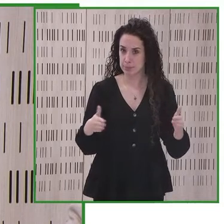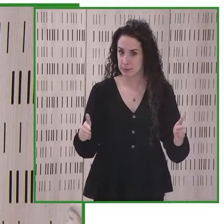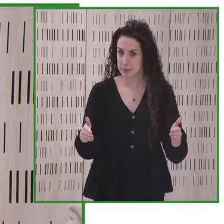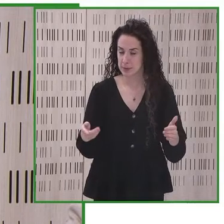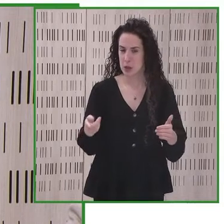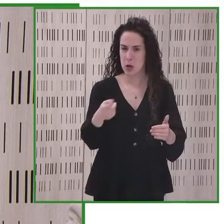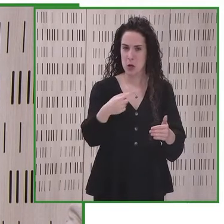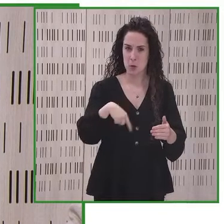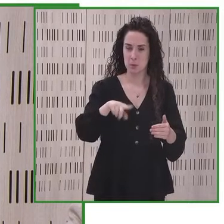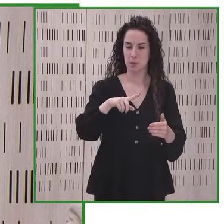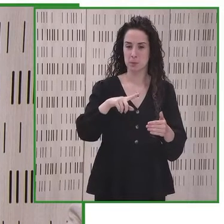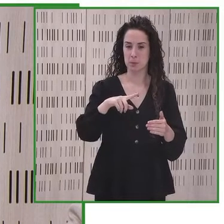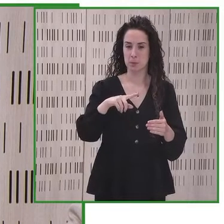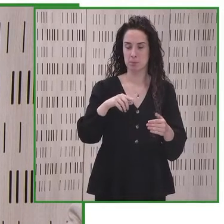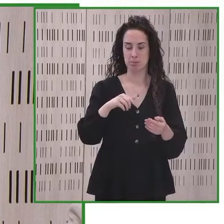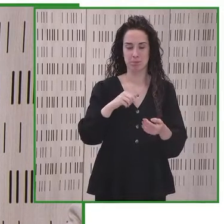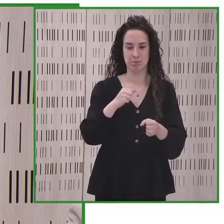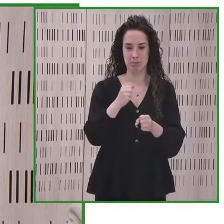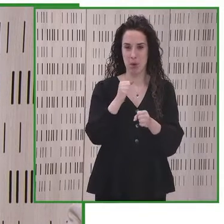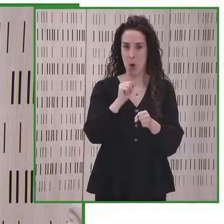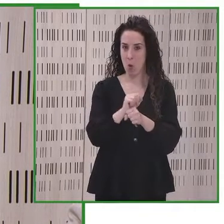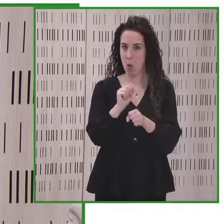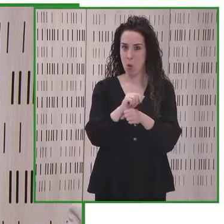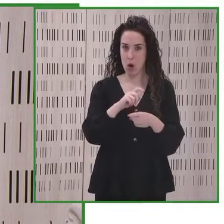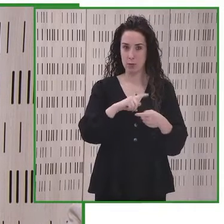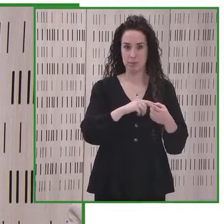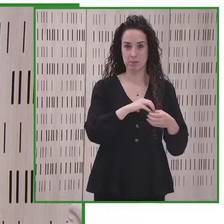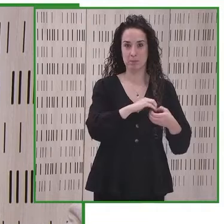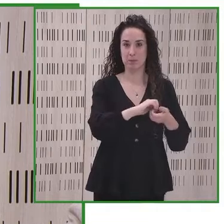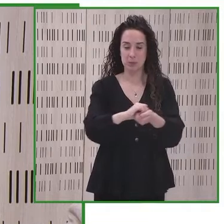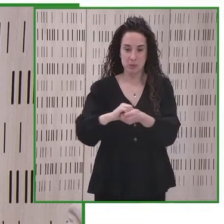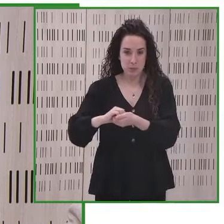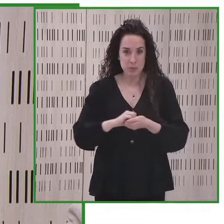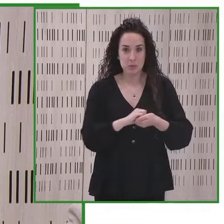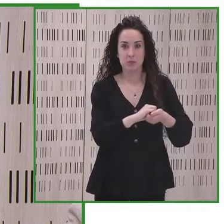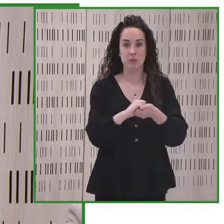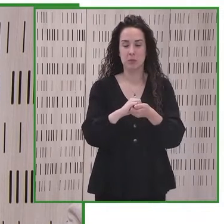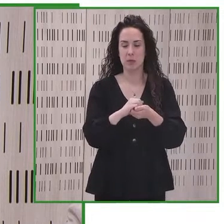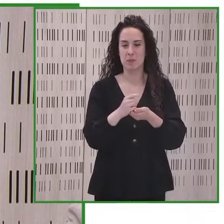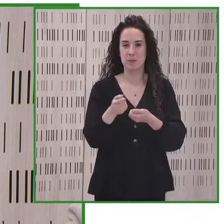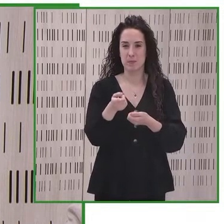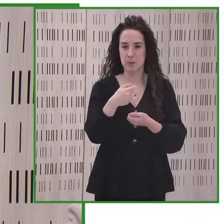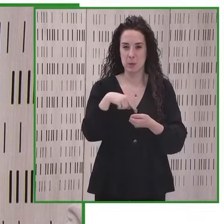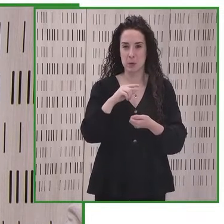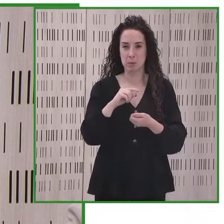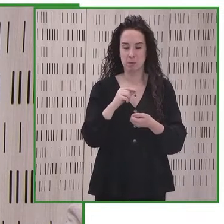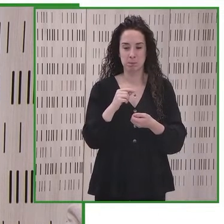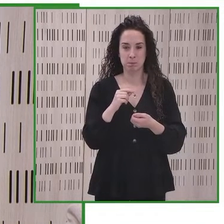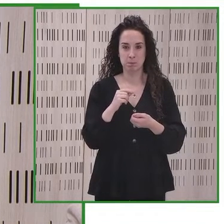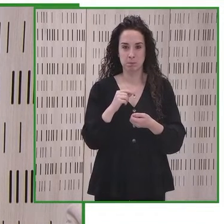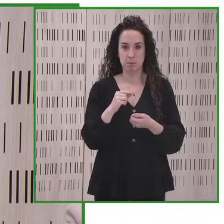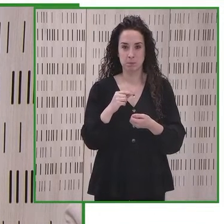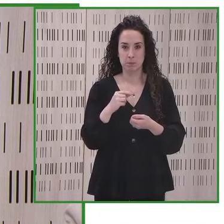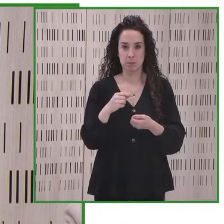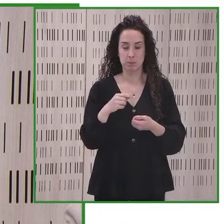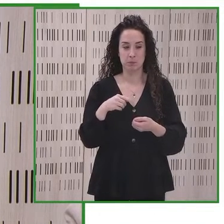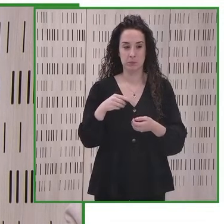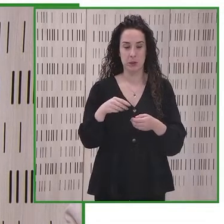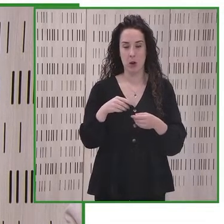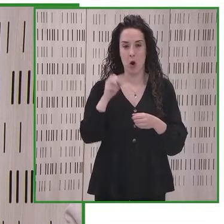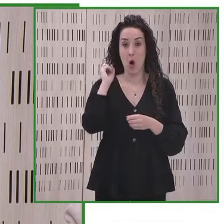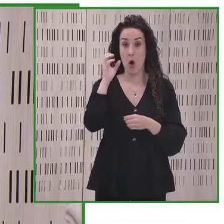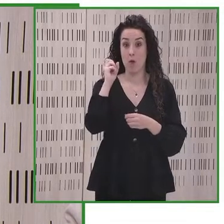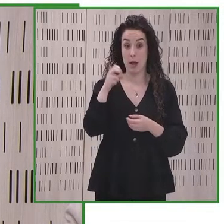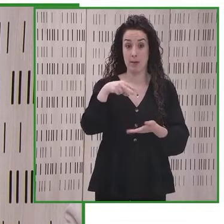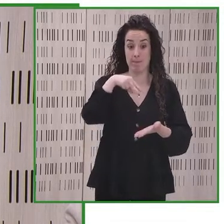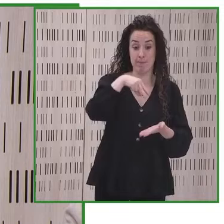representa para todos nosotros la oportunidad de celebrar esta alianza continua que hemos establecido